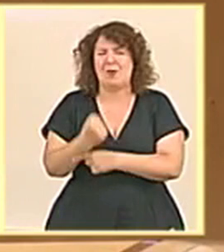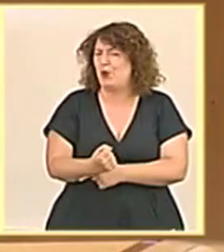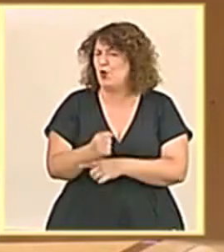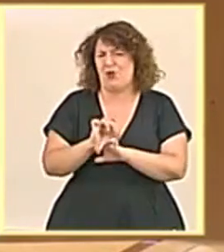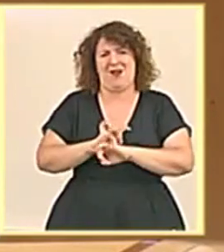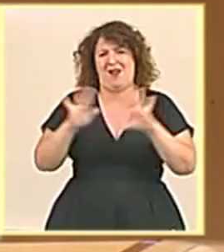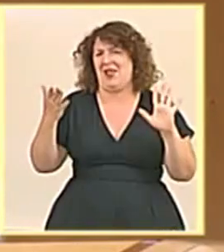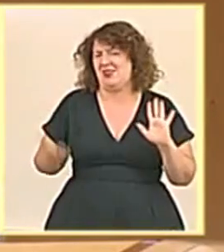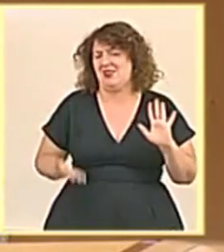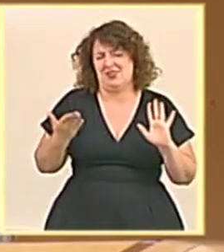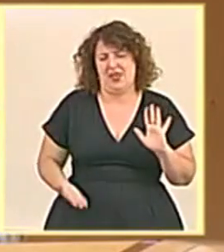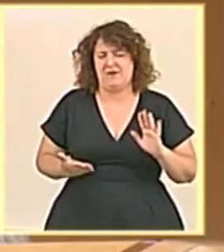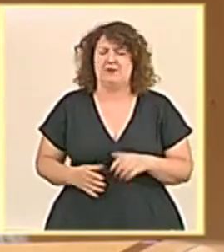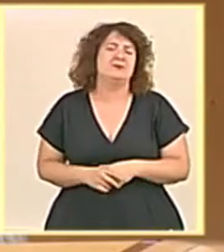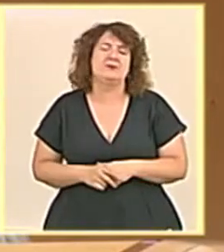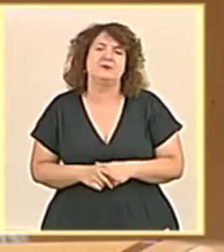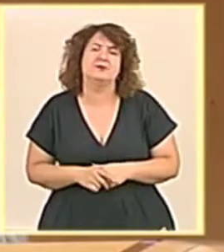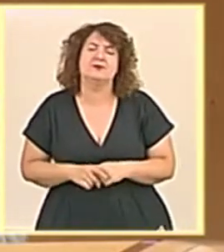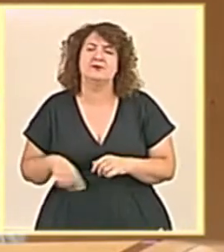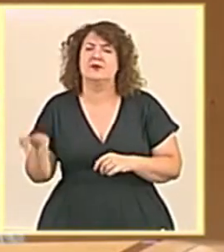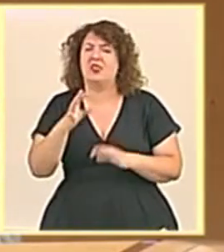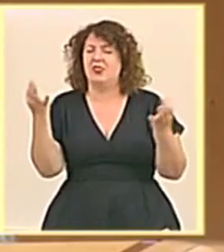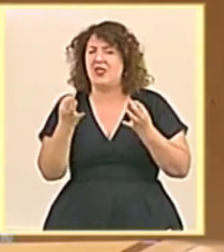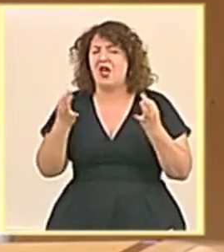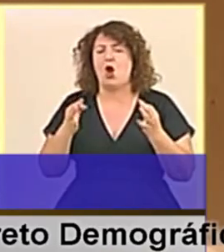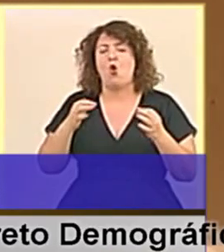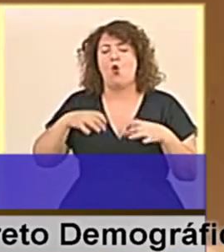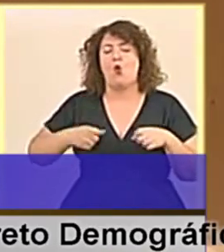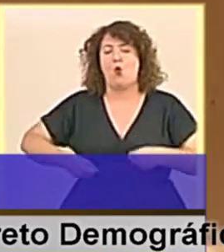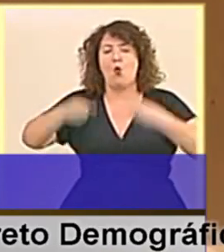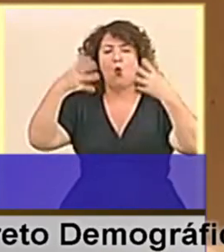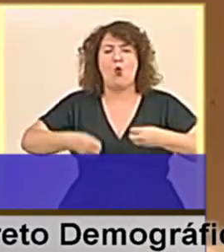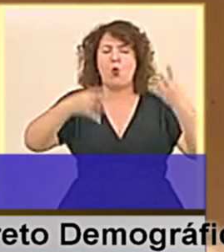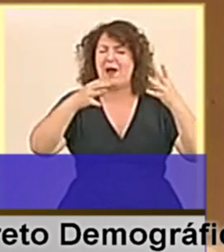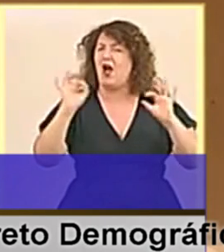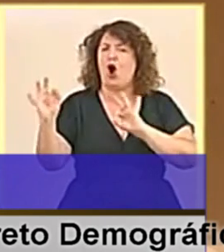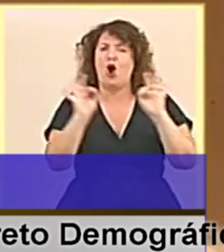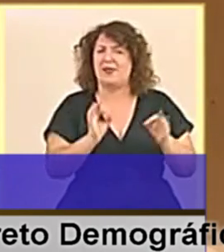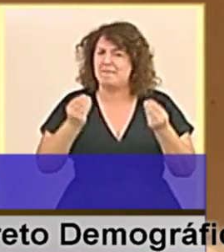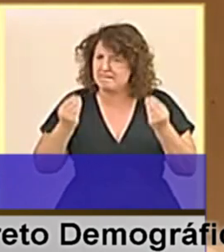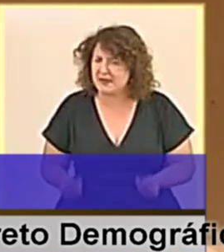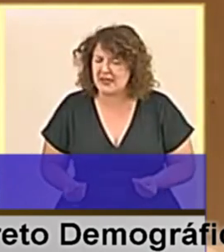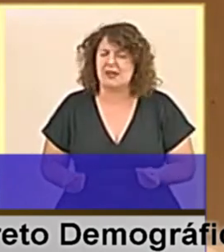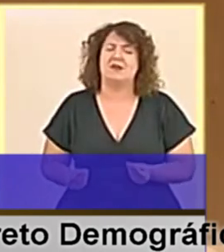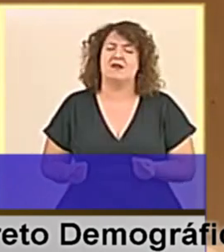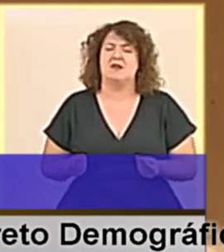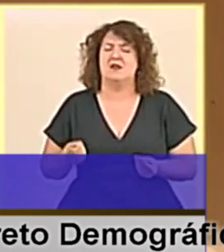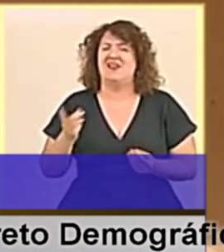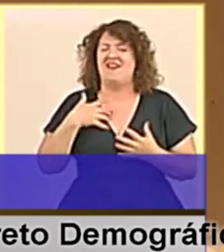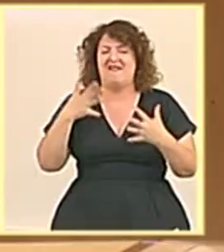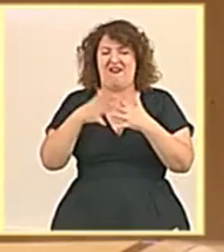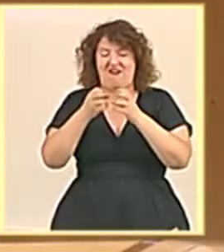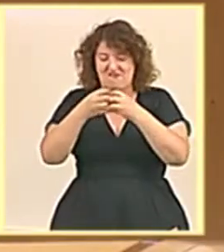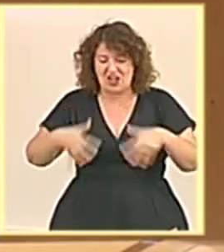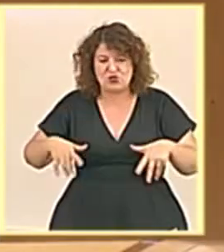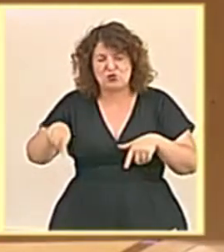es clave. Es fundamental una buena ordenación urbanística, una buena gestión de las infraestructuras. Evitar